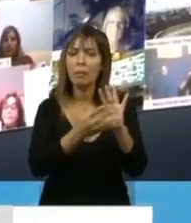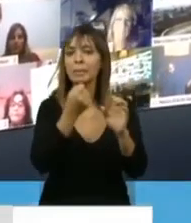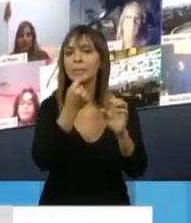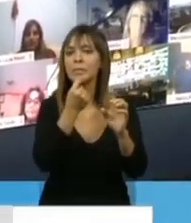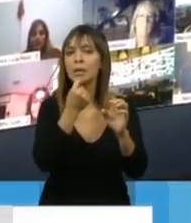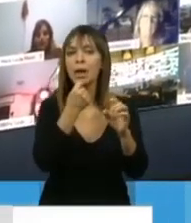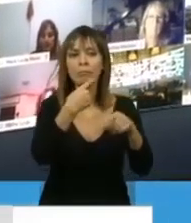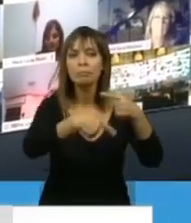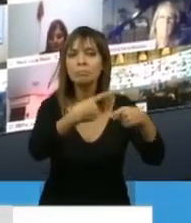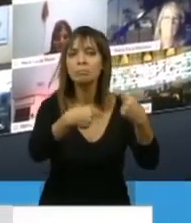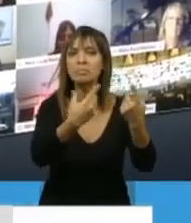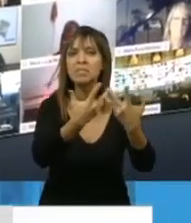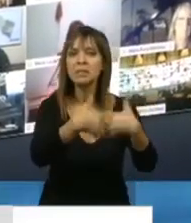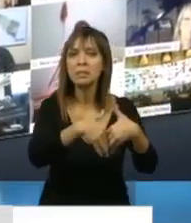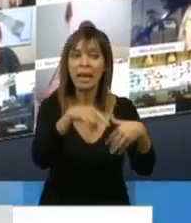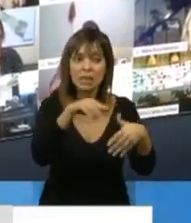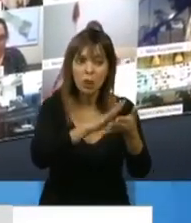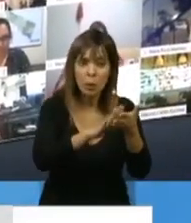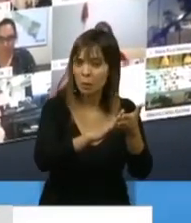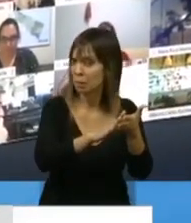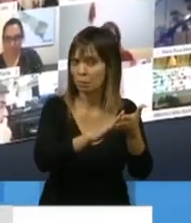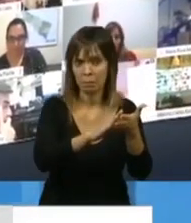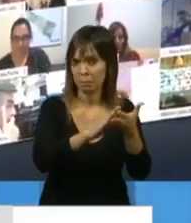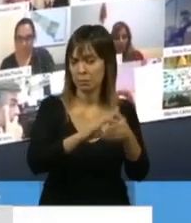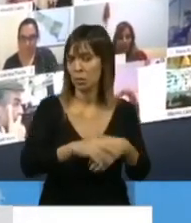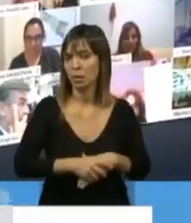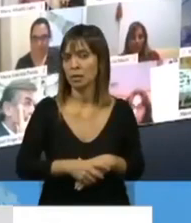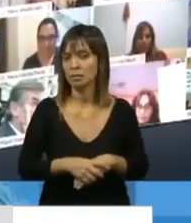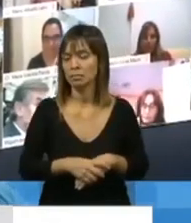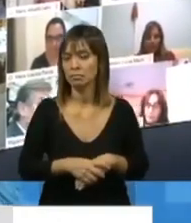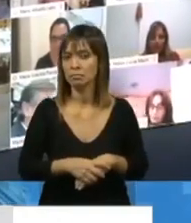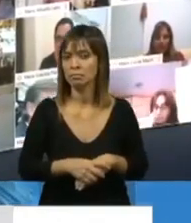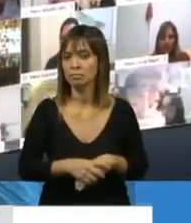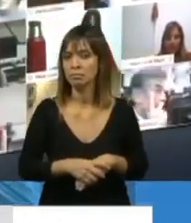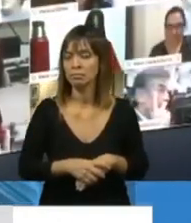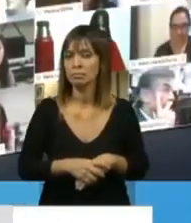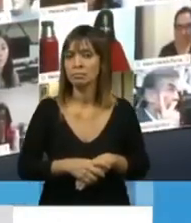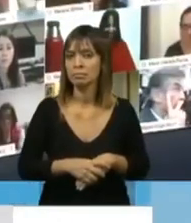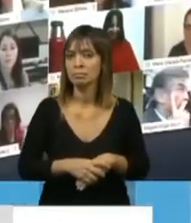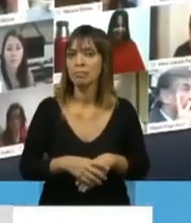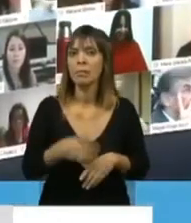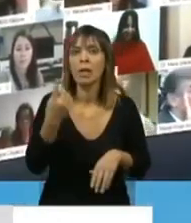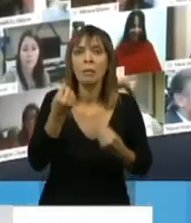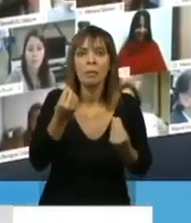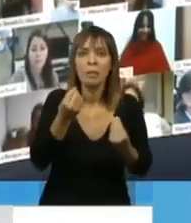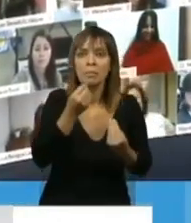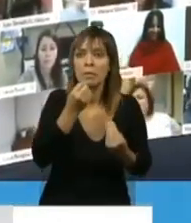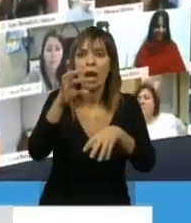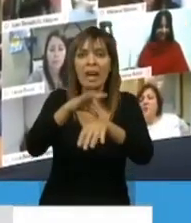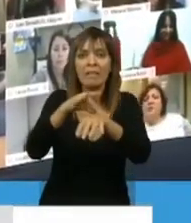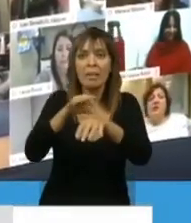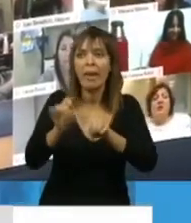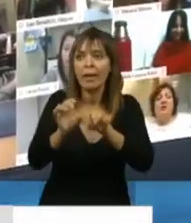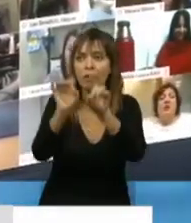son nuevas. ¿Desde cuándo? Cuando se trabaja con enfermedades de este nivel de